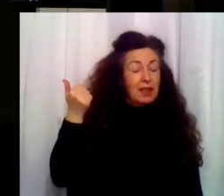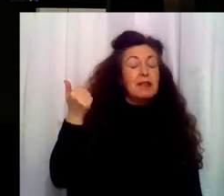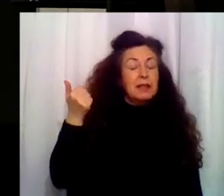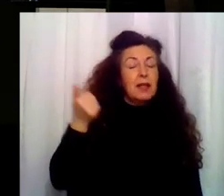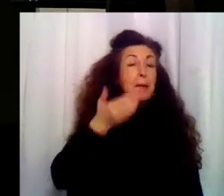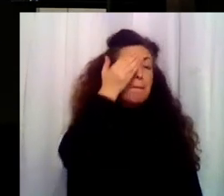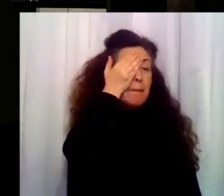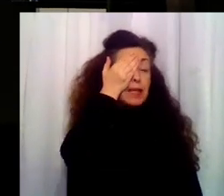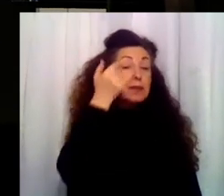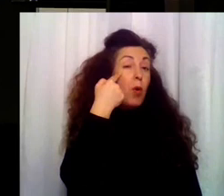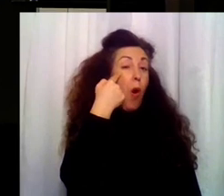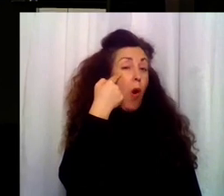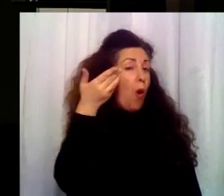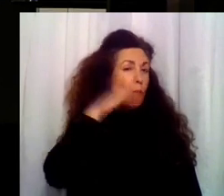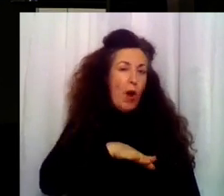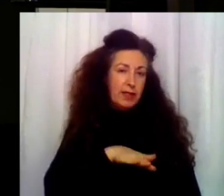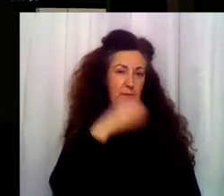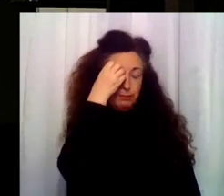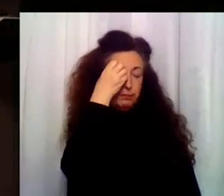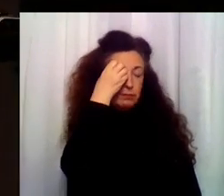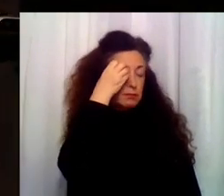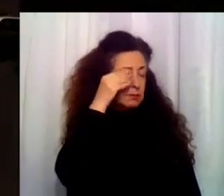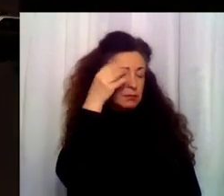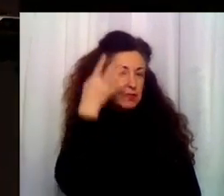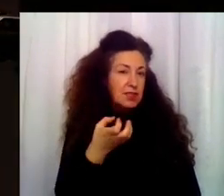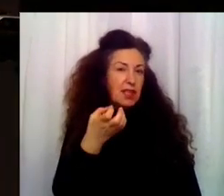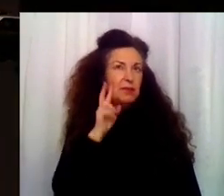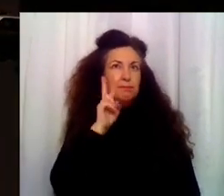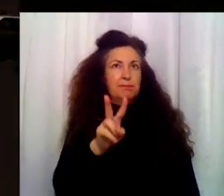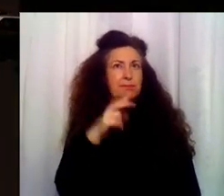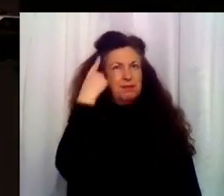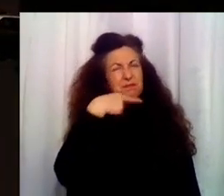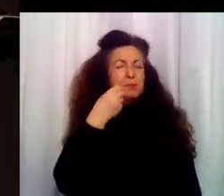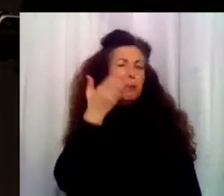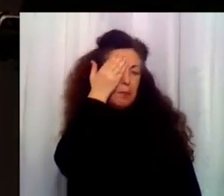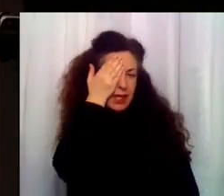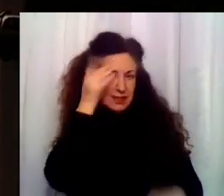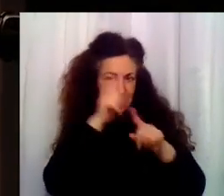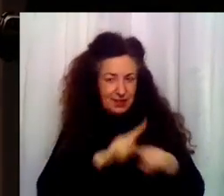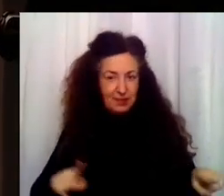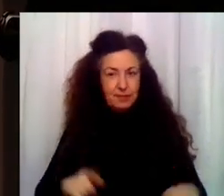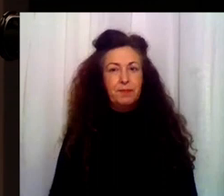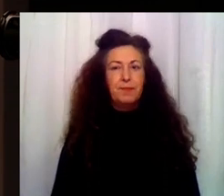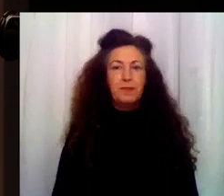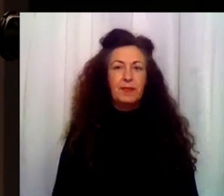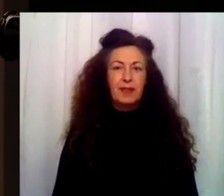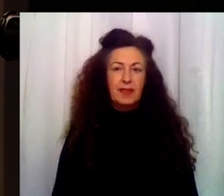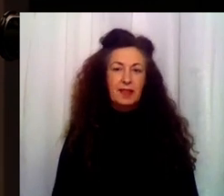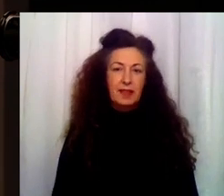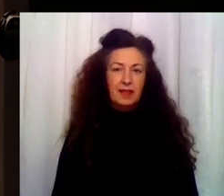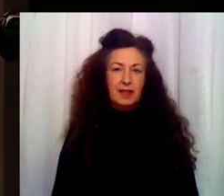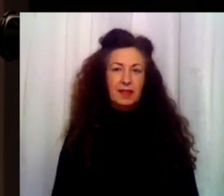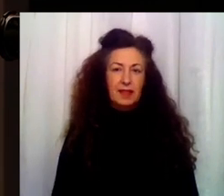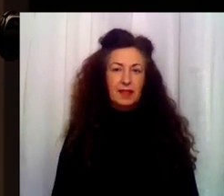que está muerto. Ya. Me parecía tan injusto. Increíble. Increíble, sí. Injusto. Que no compitiera.